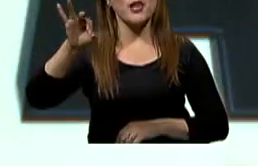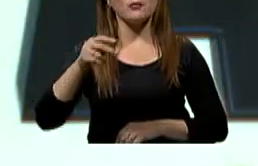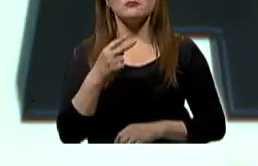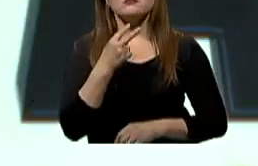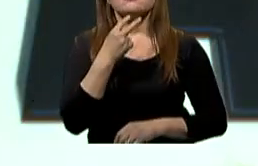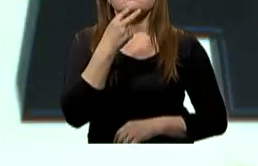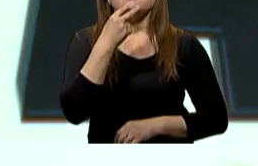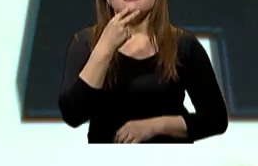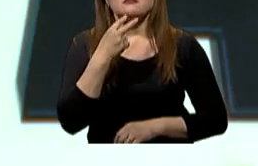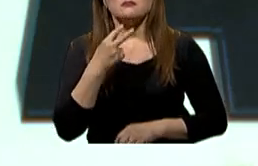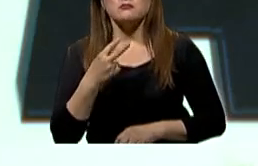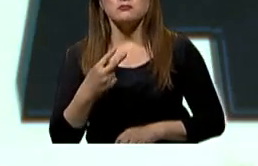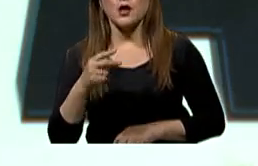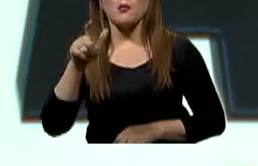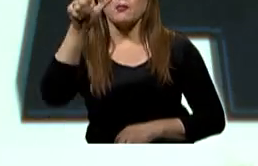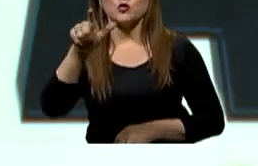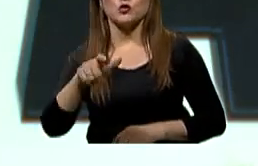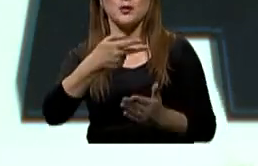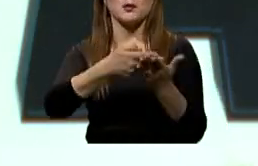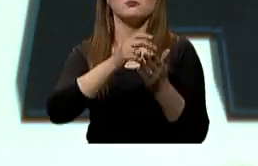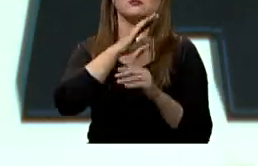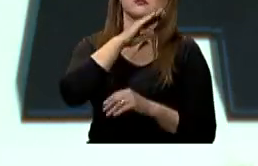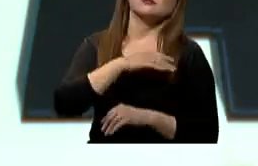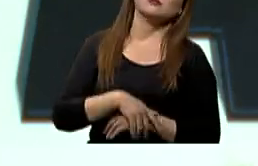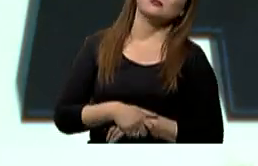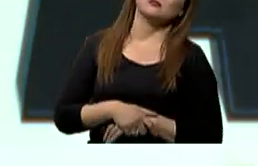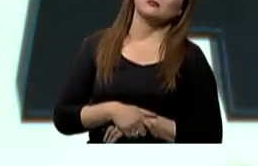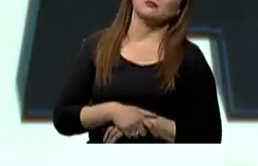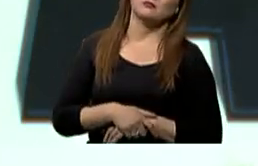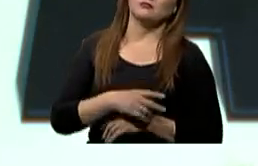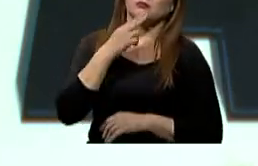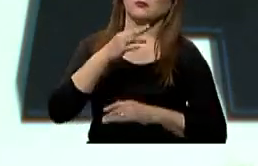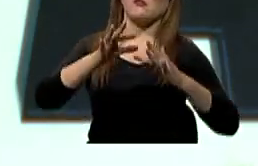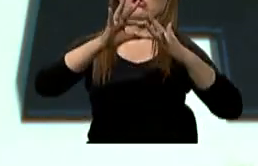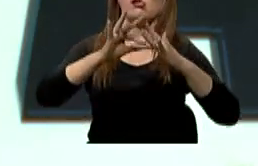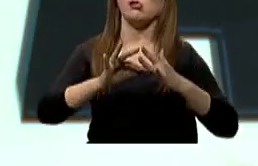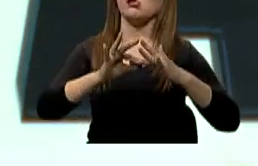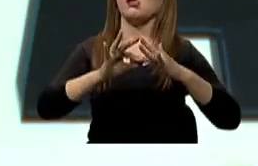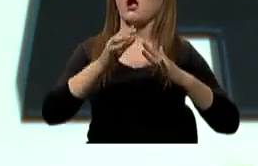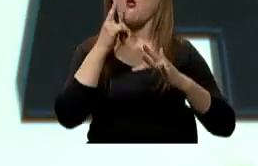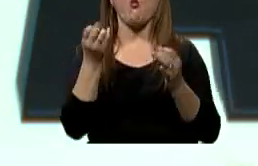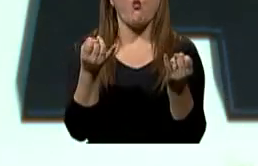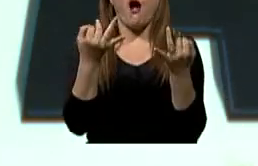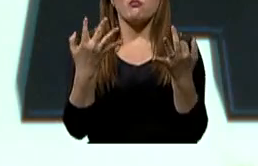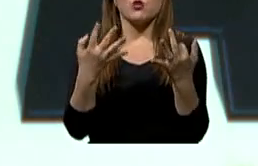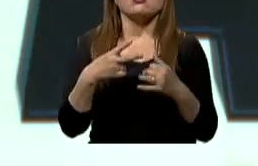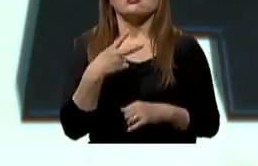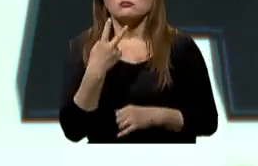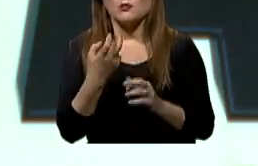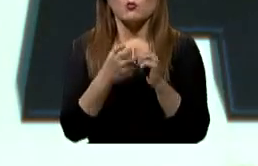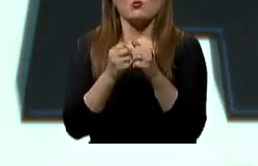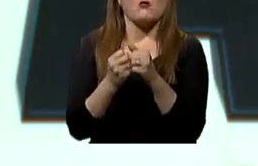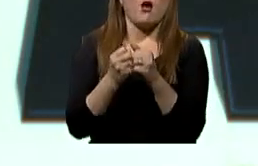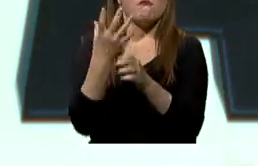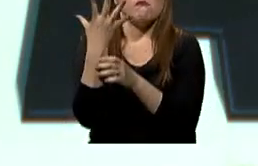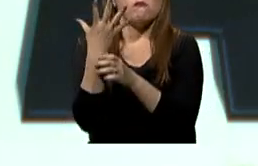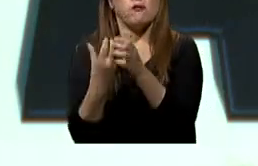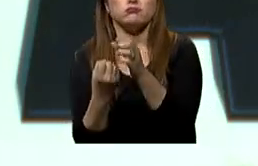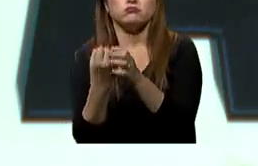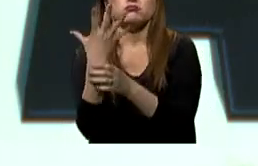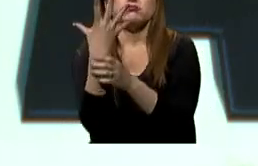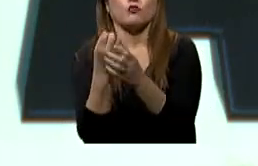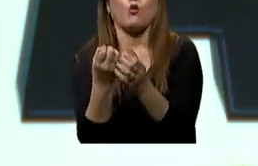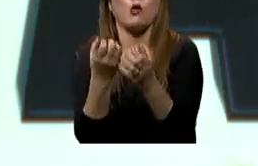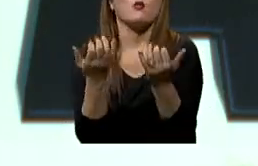movimientos tóraco-abdominales, la saturación de oxígeno y nos dice cuántos eventos de esto ha tenido el paciente. Esto se puede hacer en